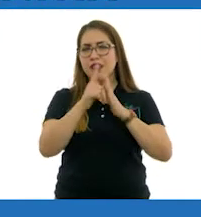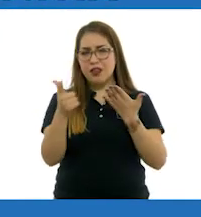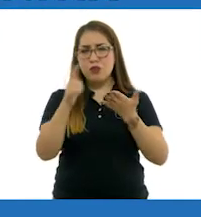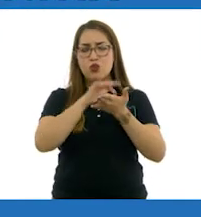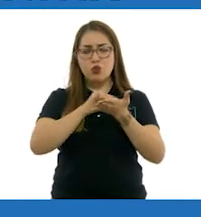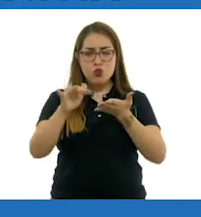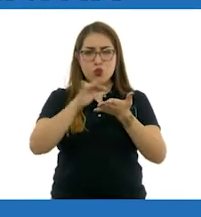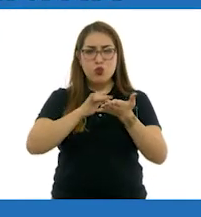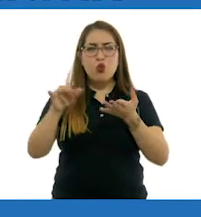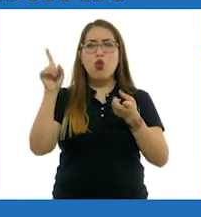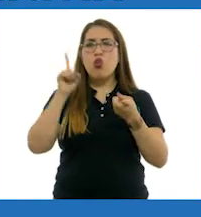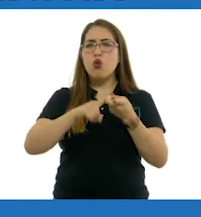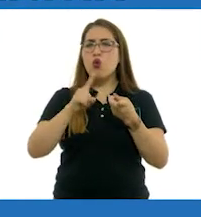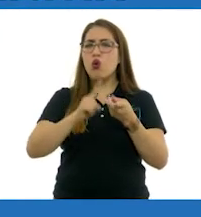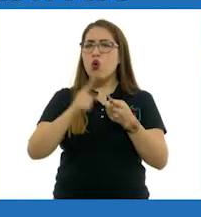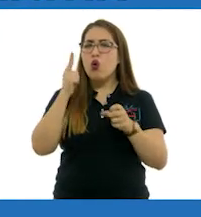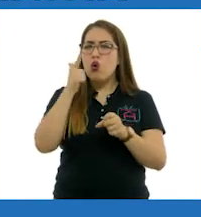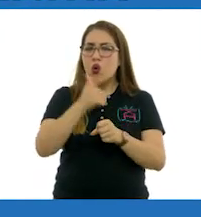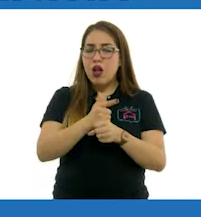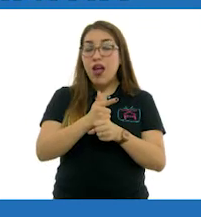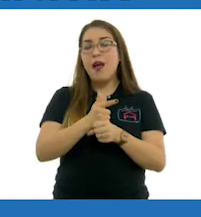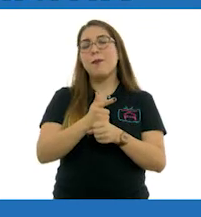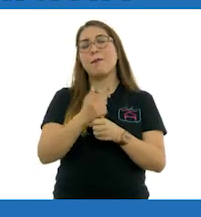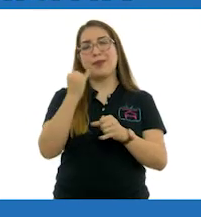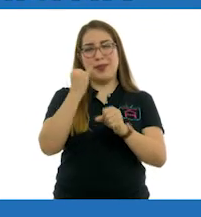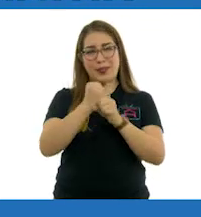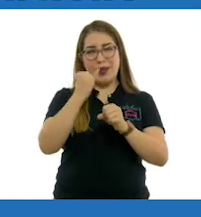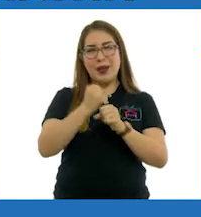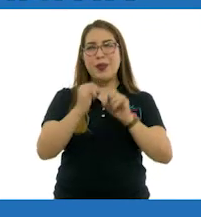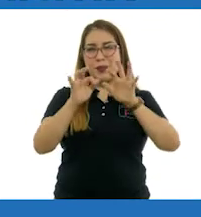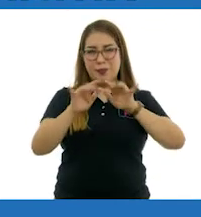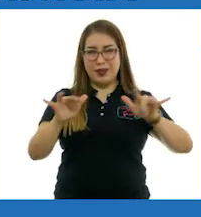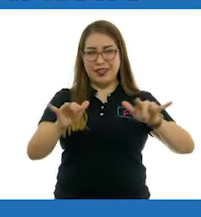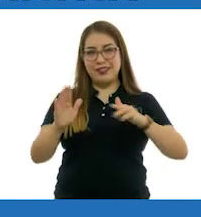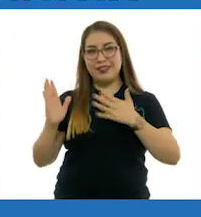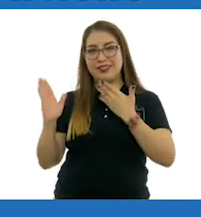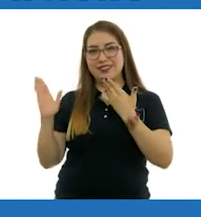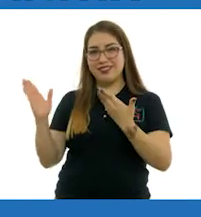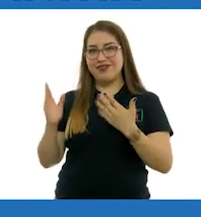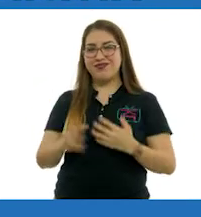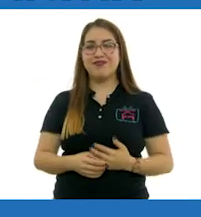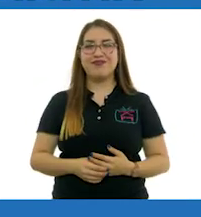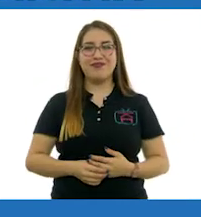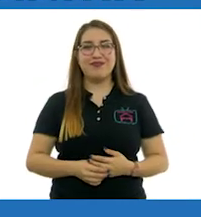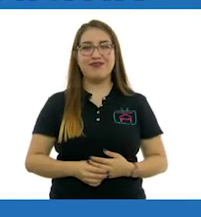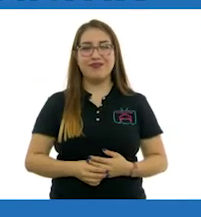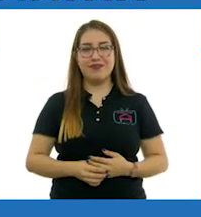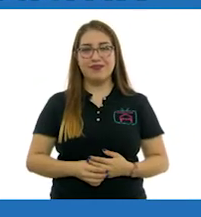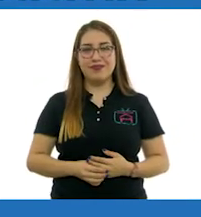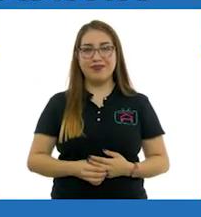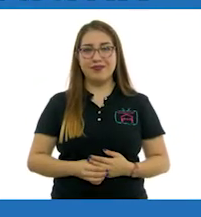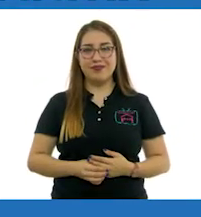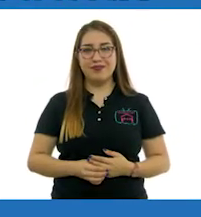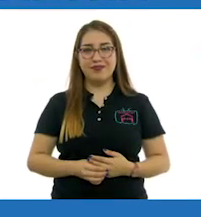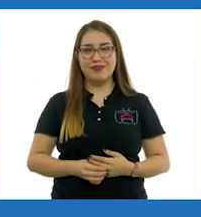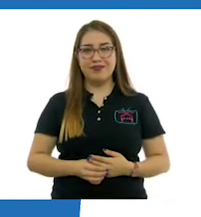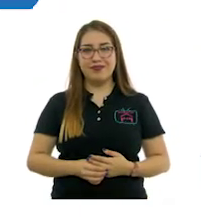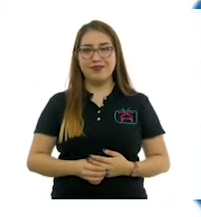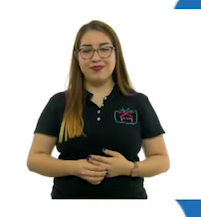libros de texto en la página conalitej.cep.gov.mx.